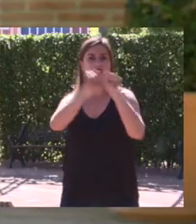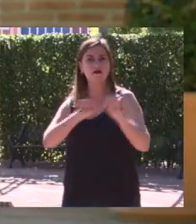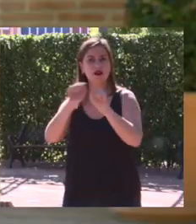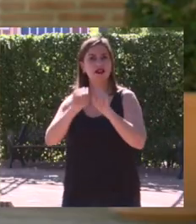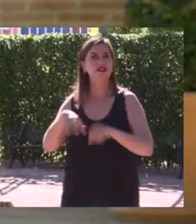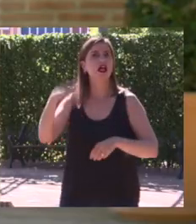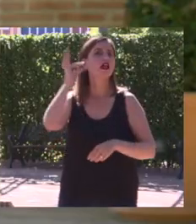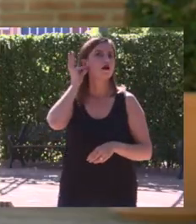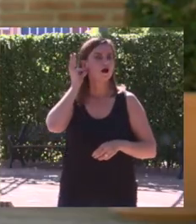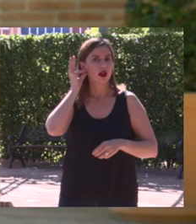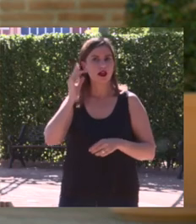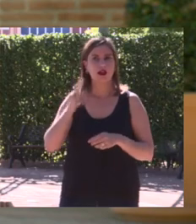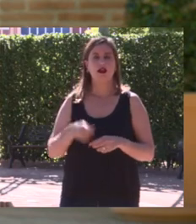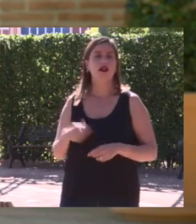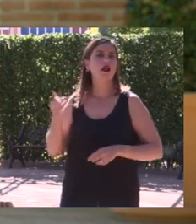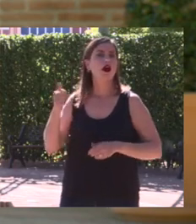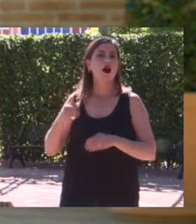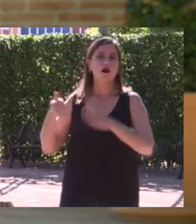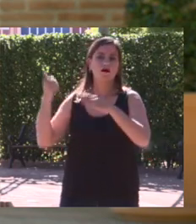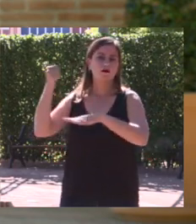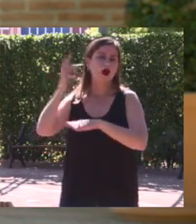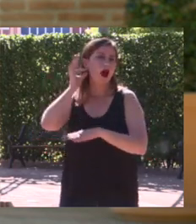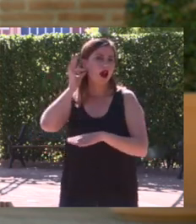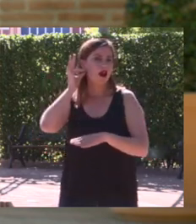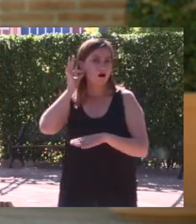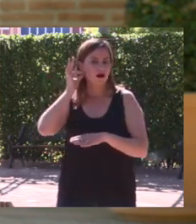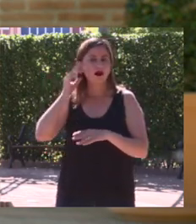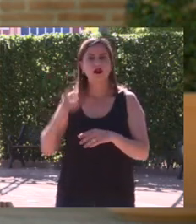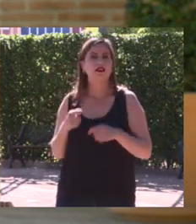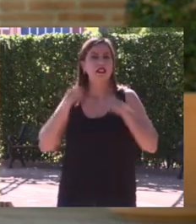del que son objeto periodistas y trabajadoras de la comunicación.